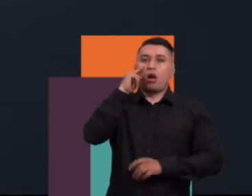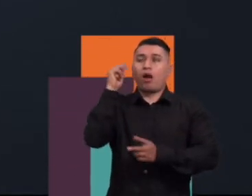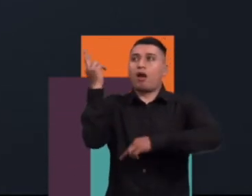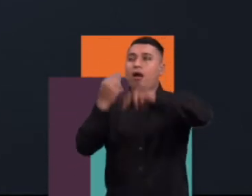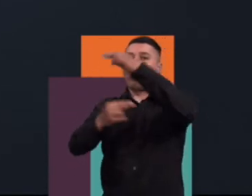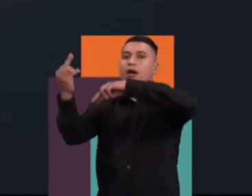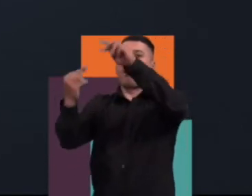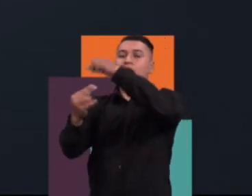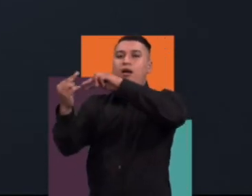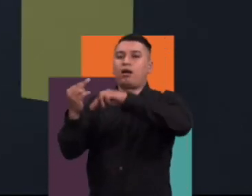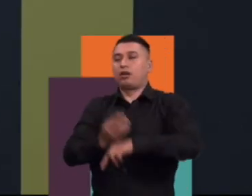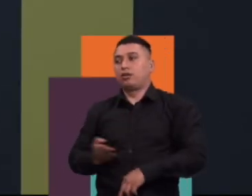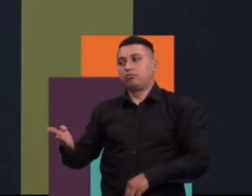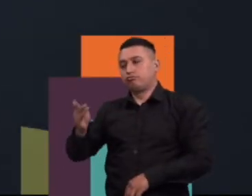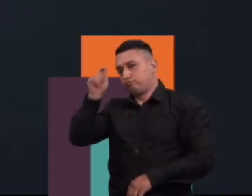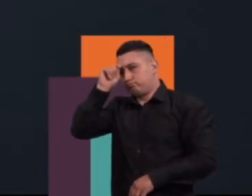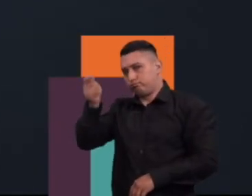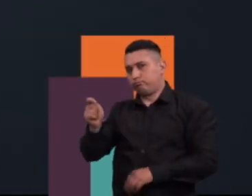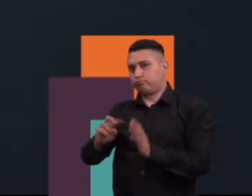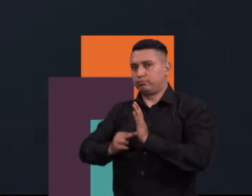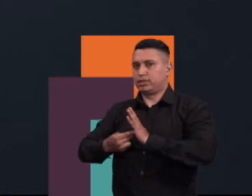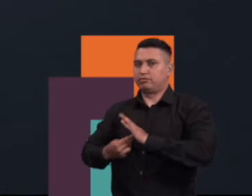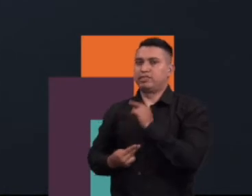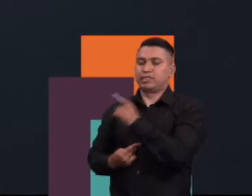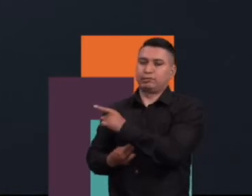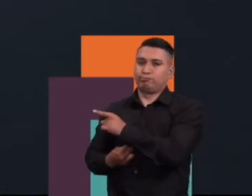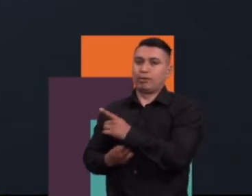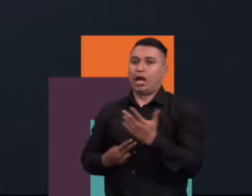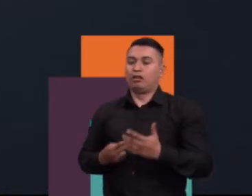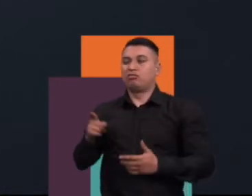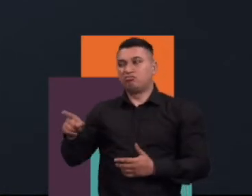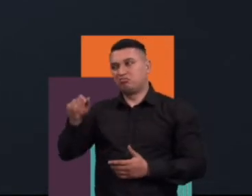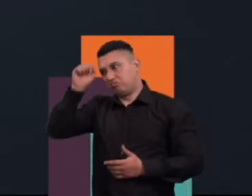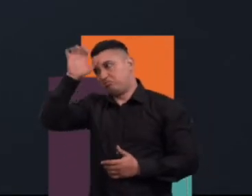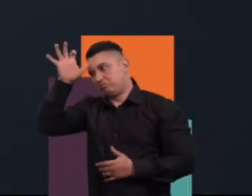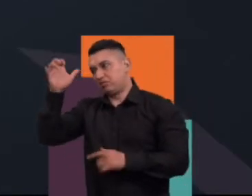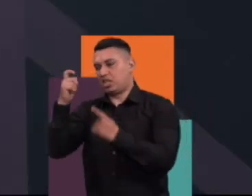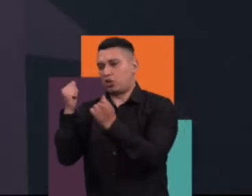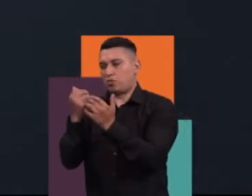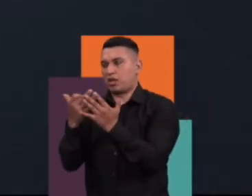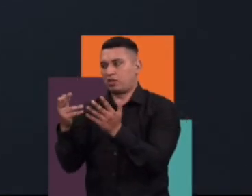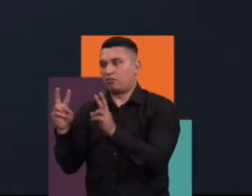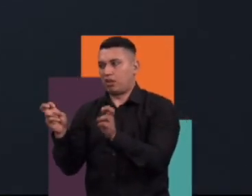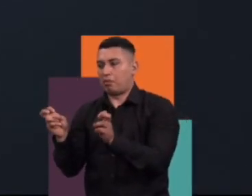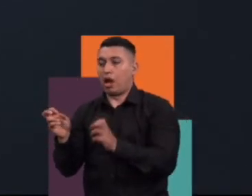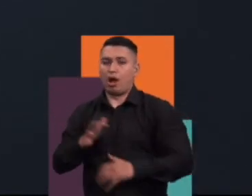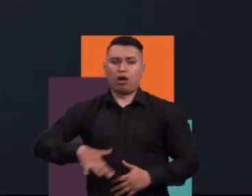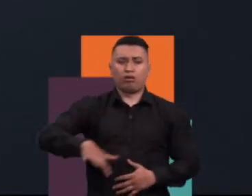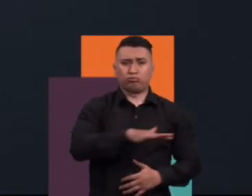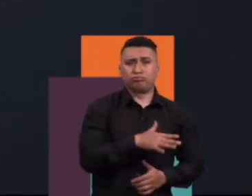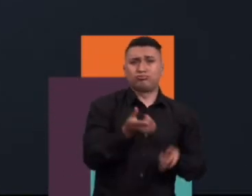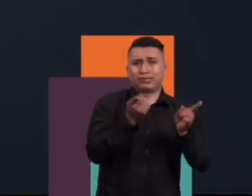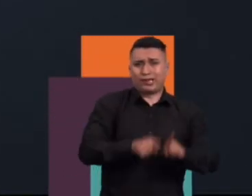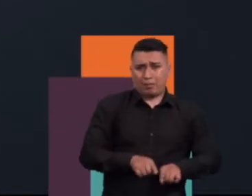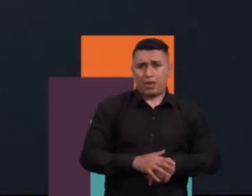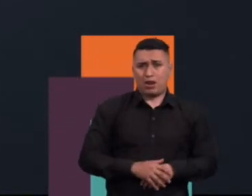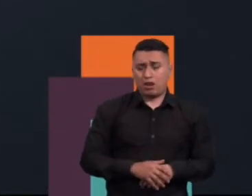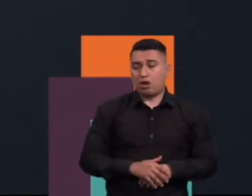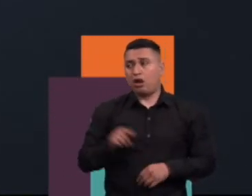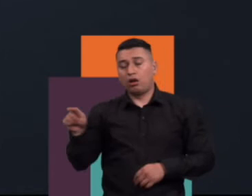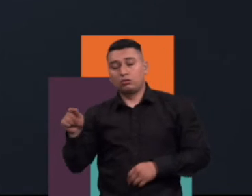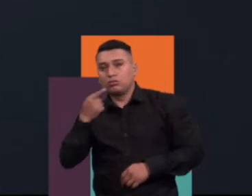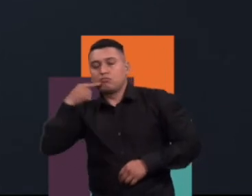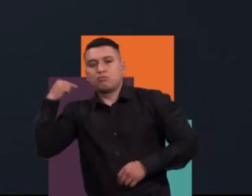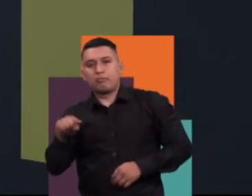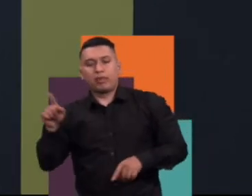que volvía a ganar mayor relevancia para ellos y mayor valoración el hecho de